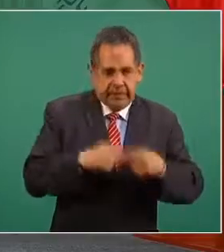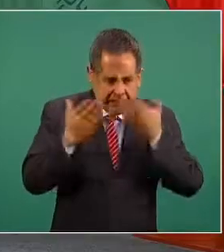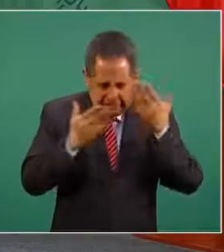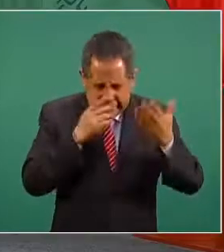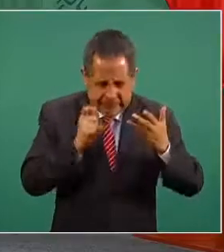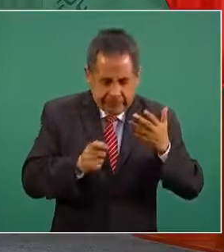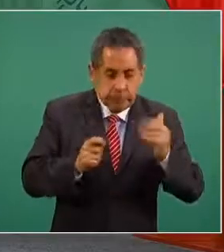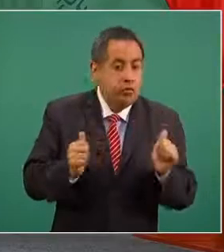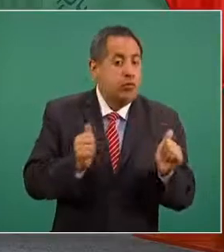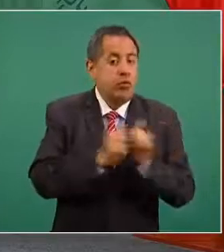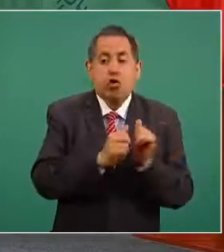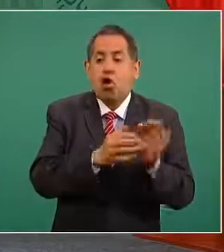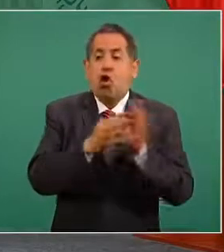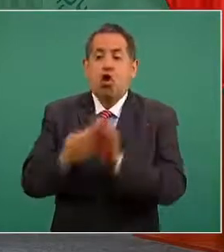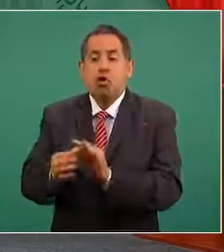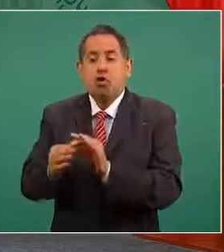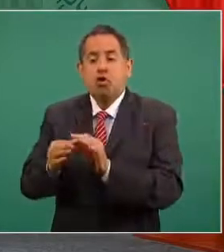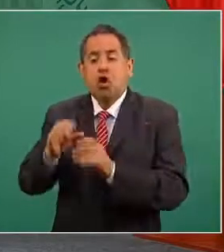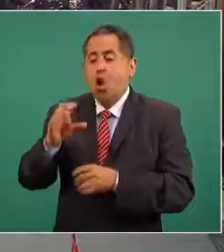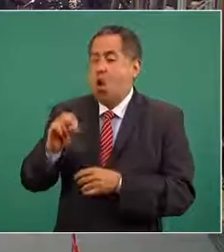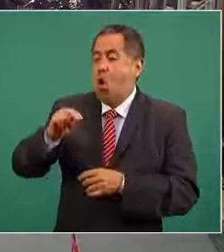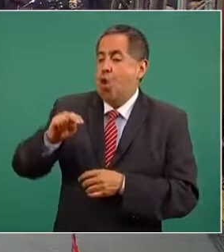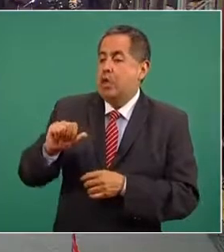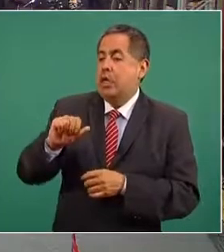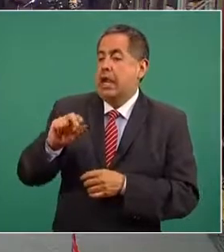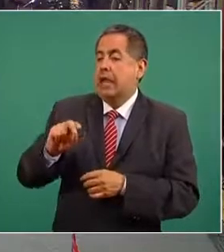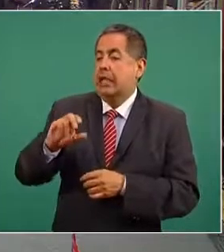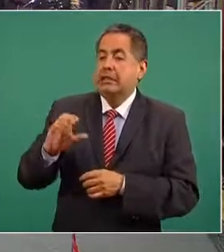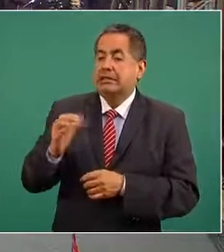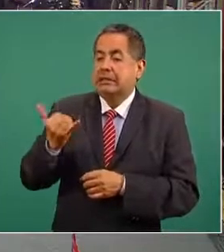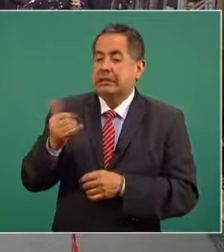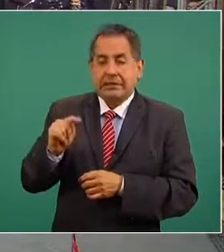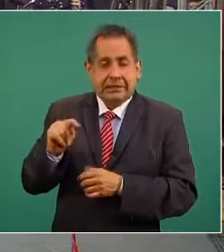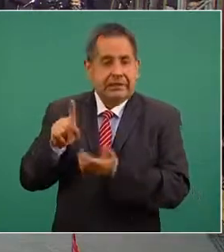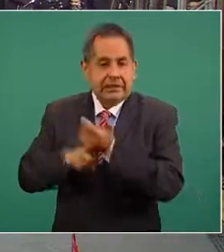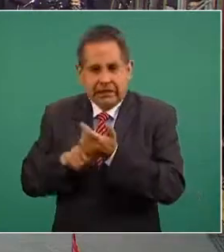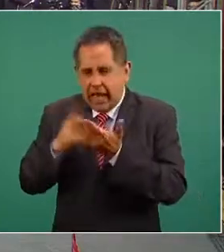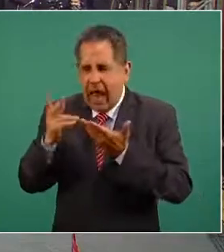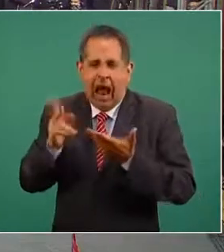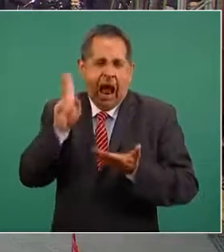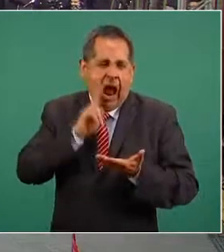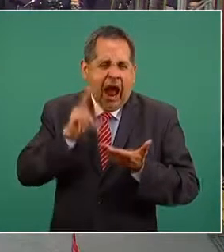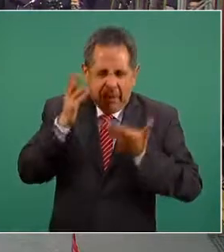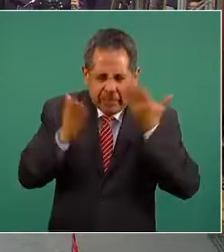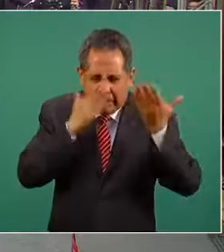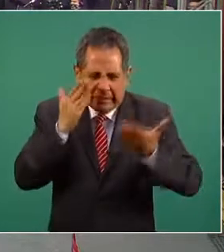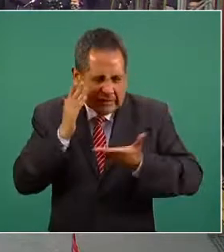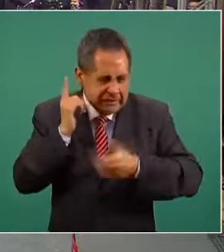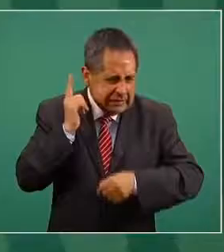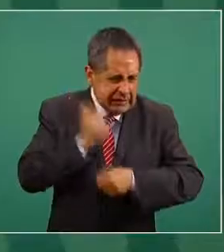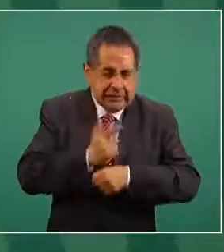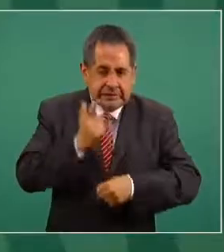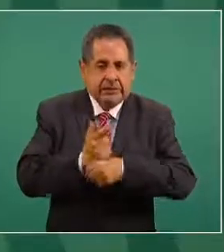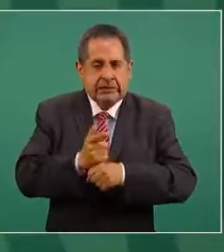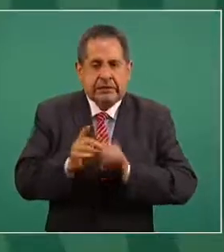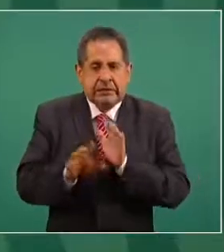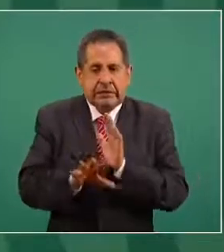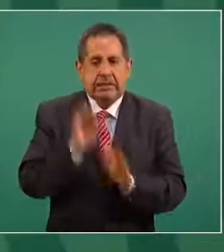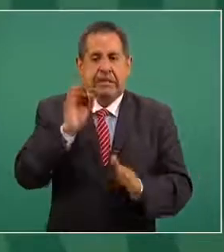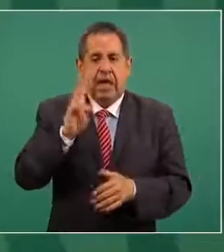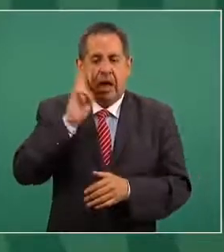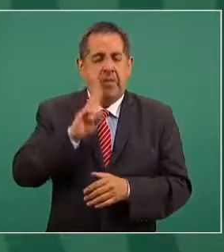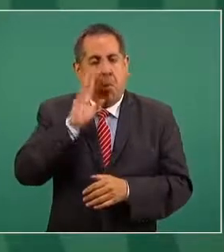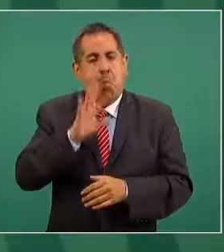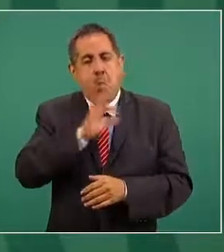el Consejo Nacional de Ciencia y Tecnología CONACYT para explorar posibilidades inmediatas de tener un